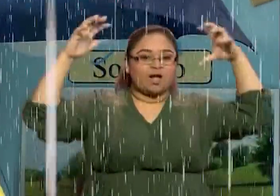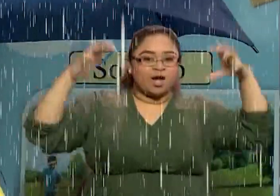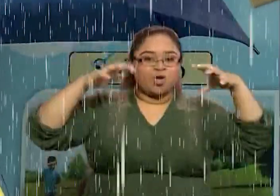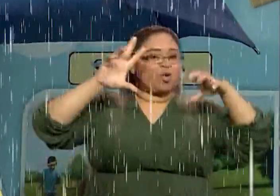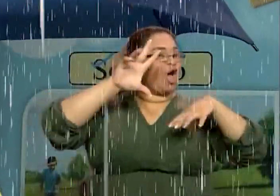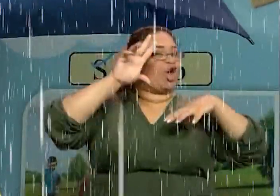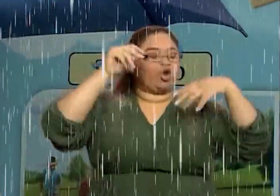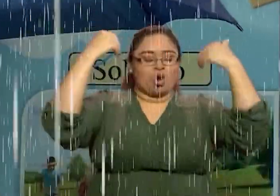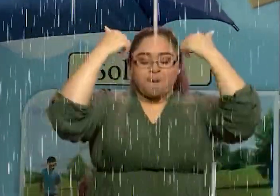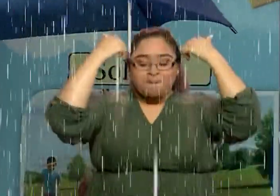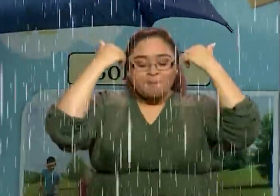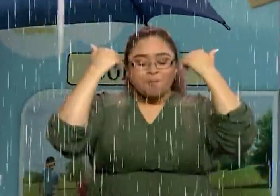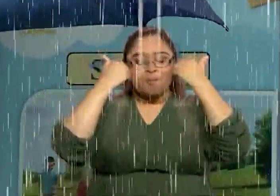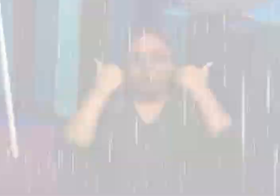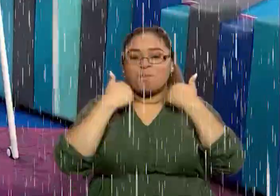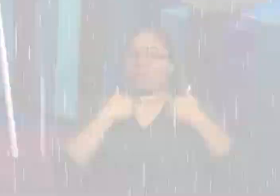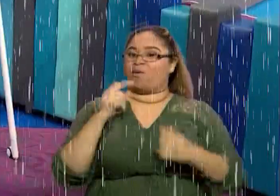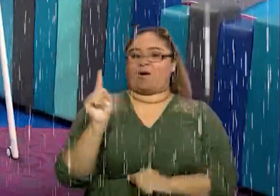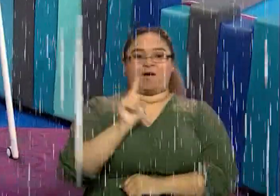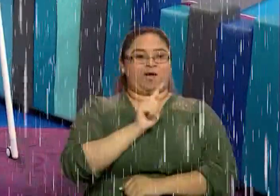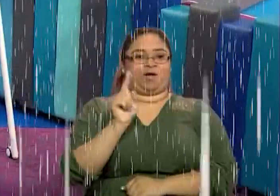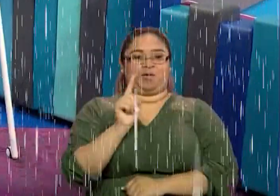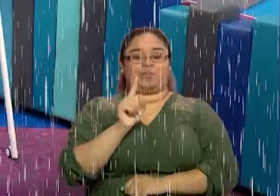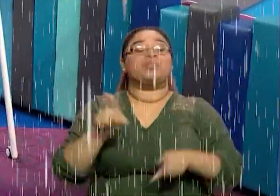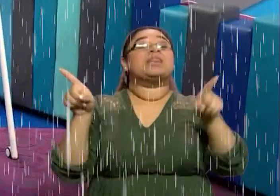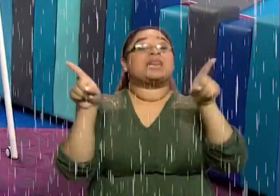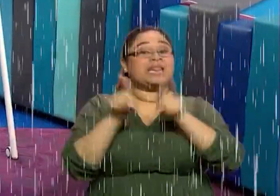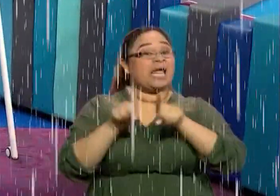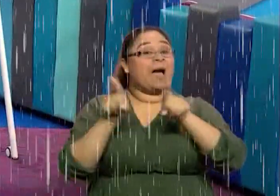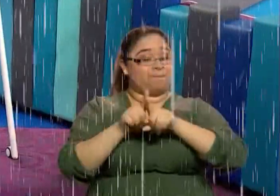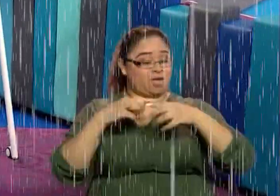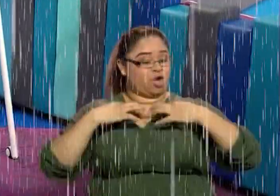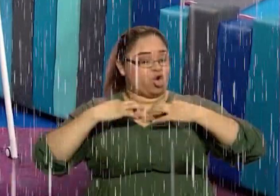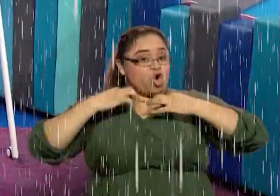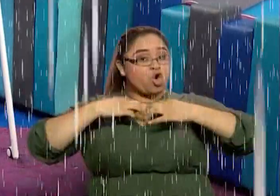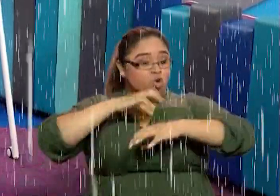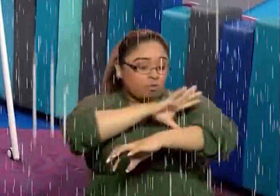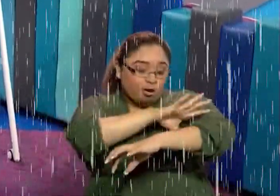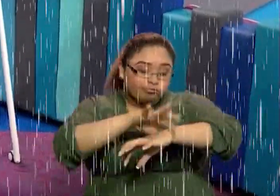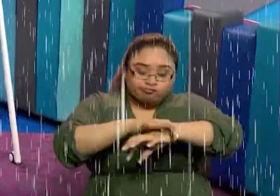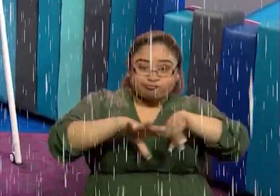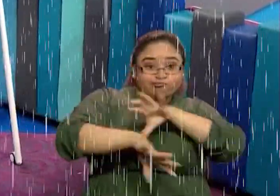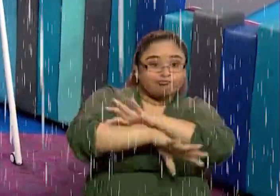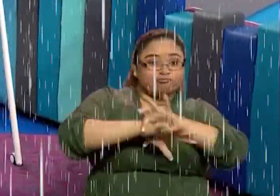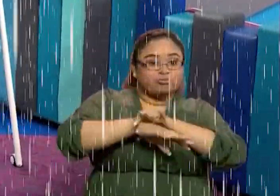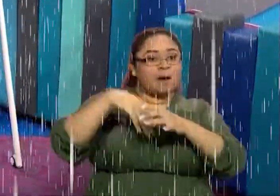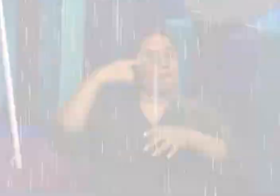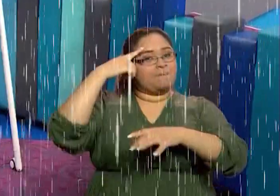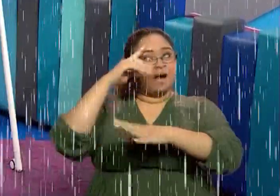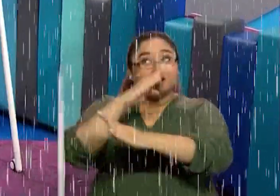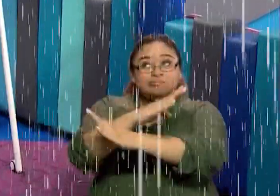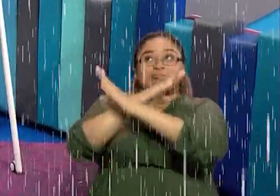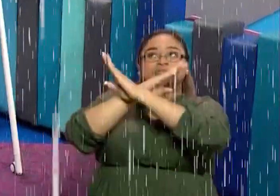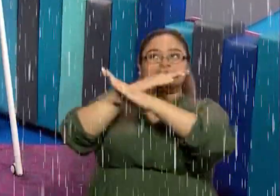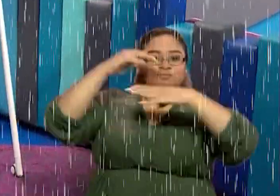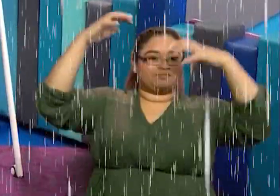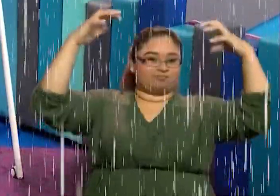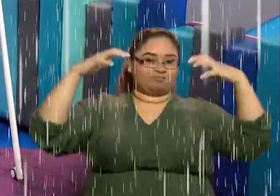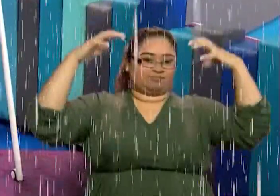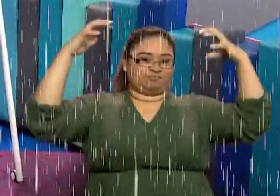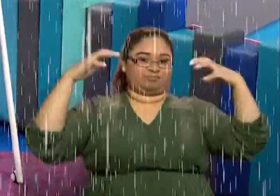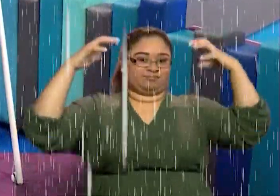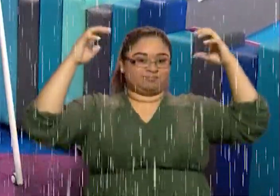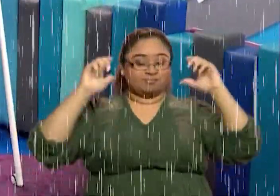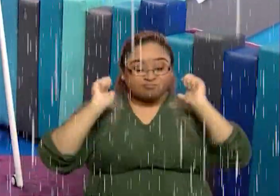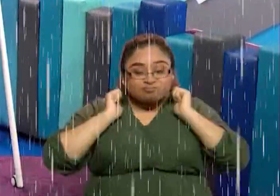protegernos de la lluvia. Y también podemos utilizar ropa adecuada para protegernos de la lluvia. La lluvia también es un fenómeno